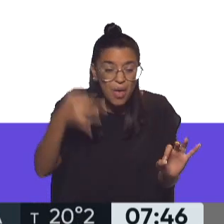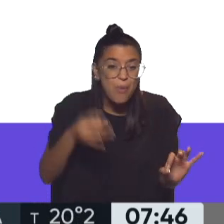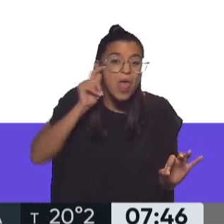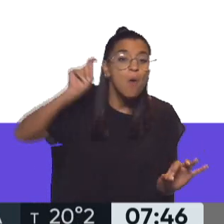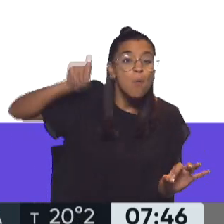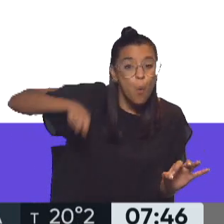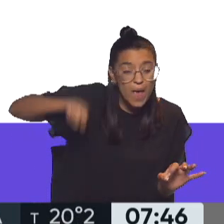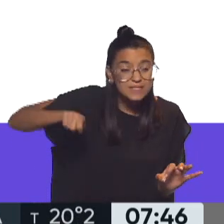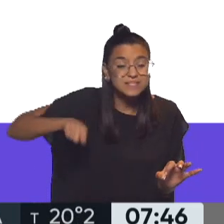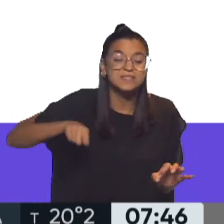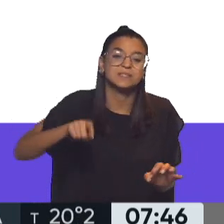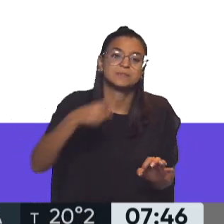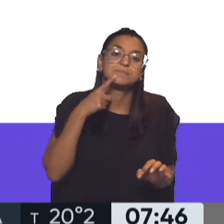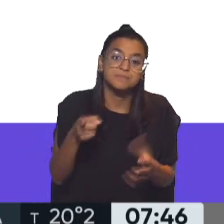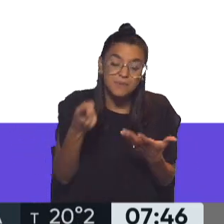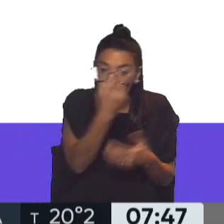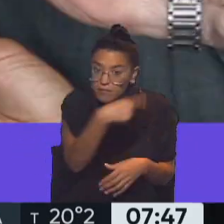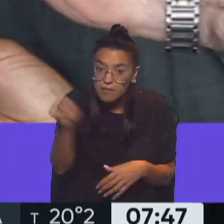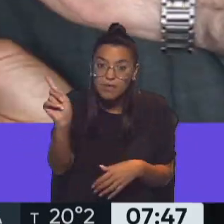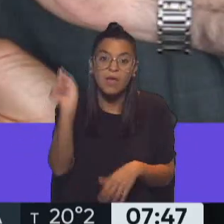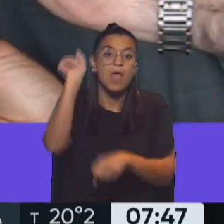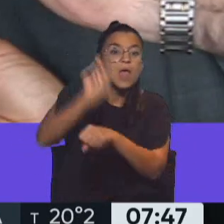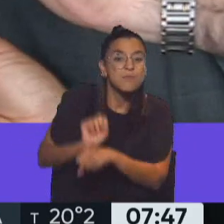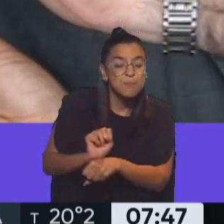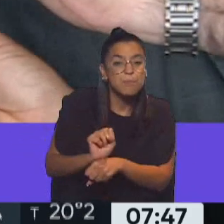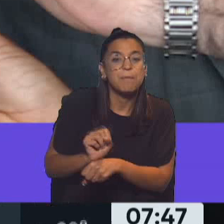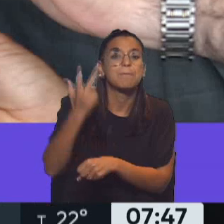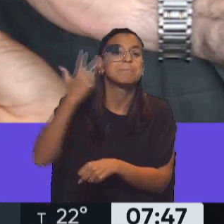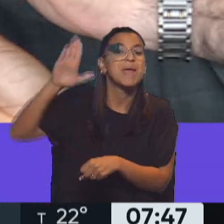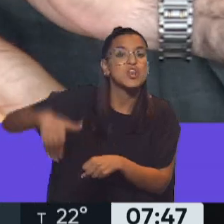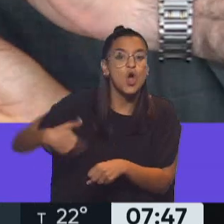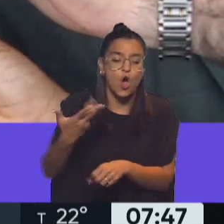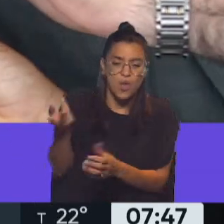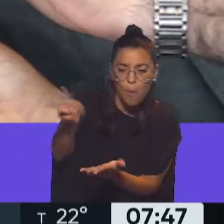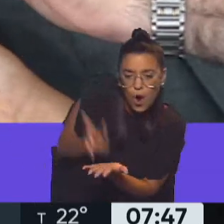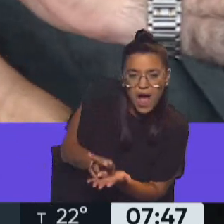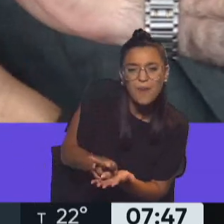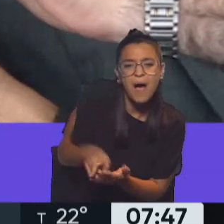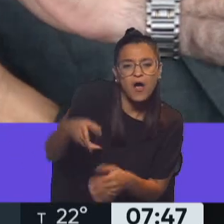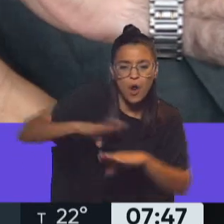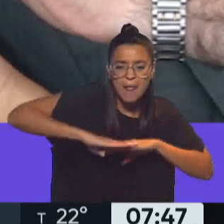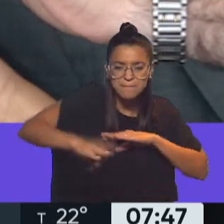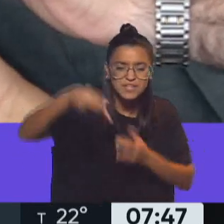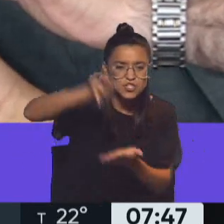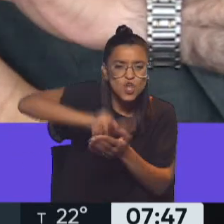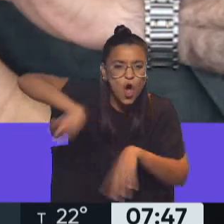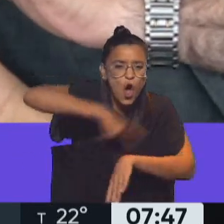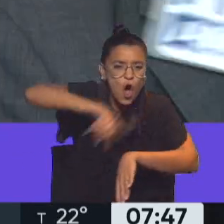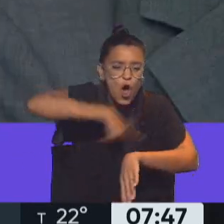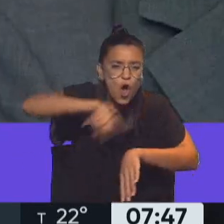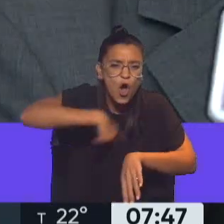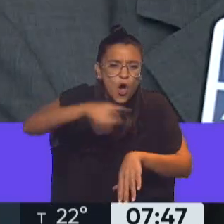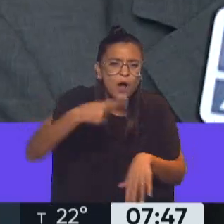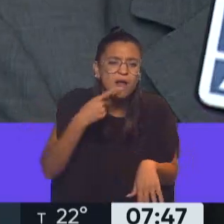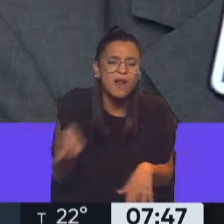juez que en esta fin permite que exposen a chicos menores de edad, boca abajo, dinero en el piso durante horas, los de San